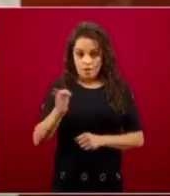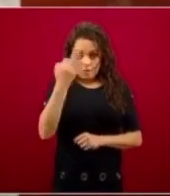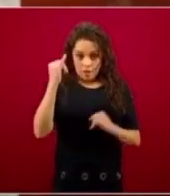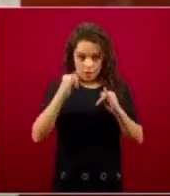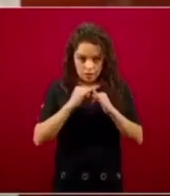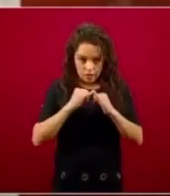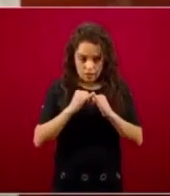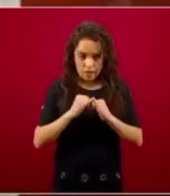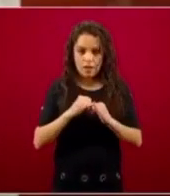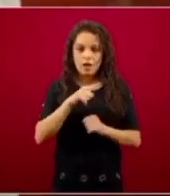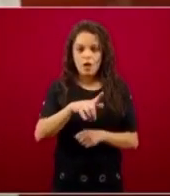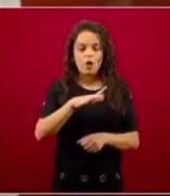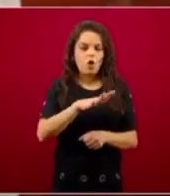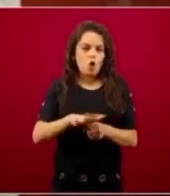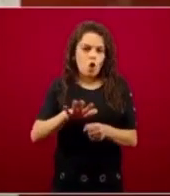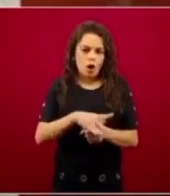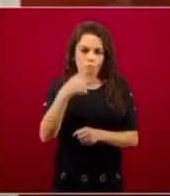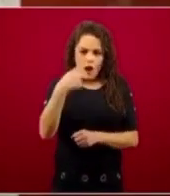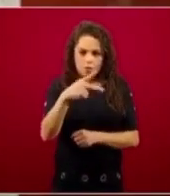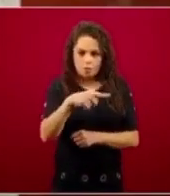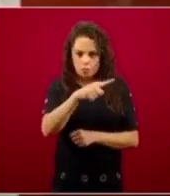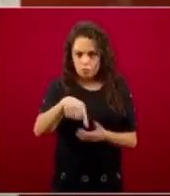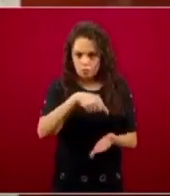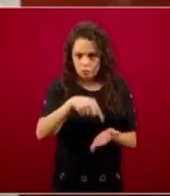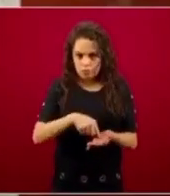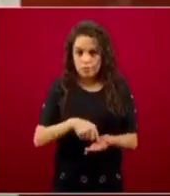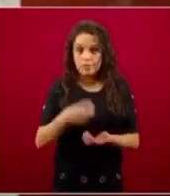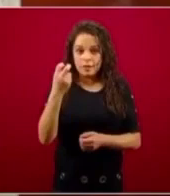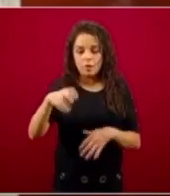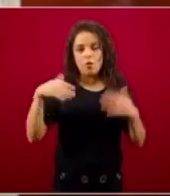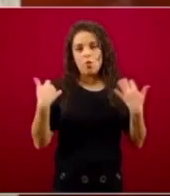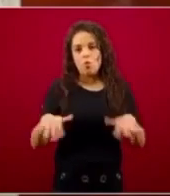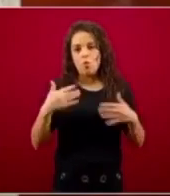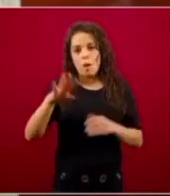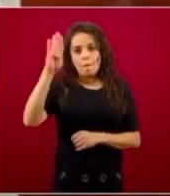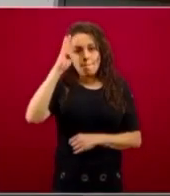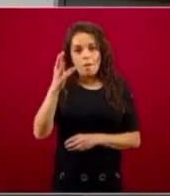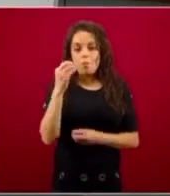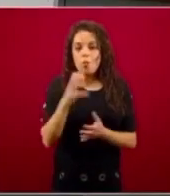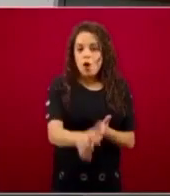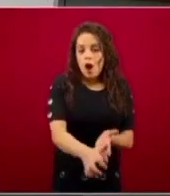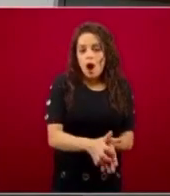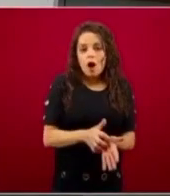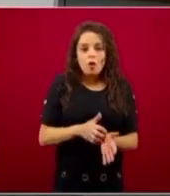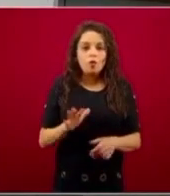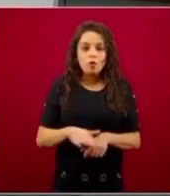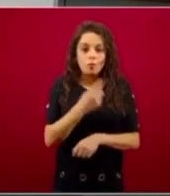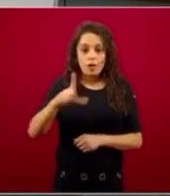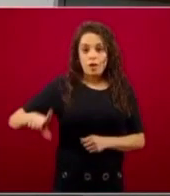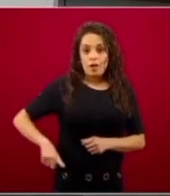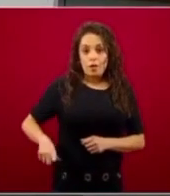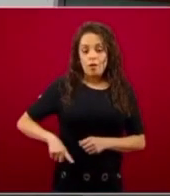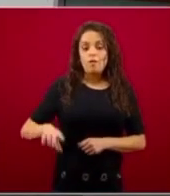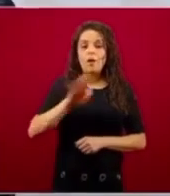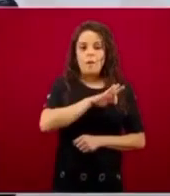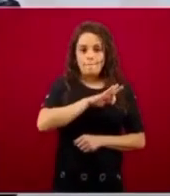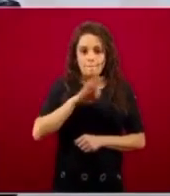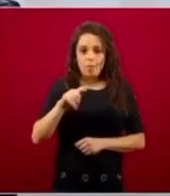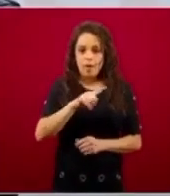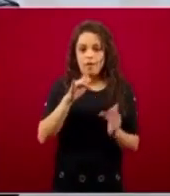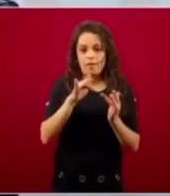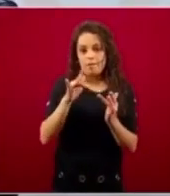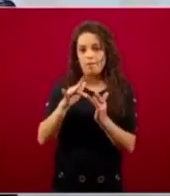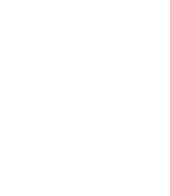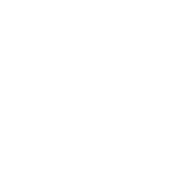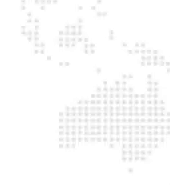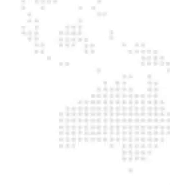locales, y eso va a generar un ahorro enorme, dado que el gobierno va a poder conectar en una red privada todas estas